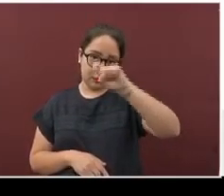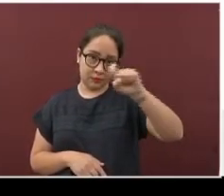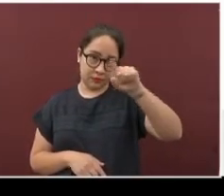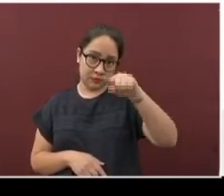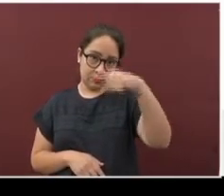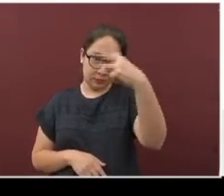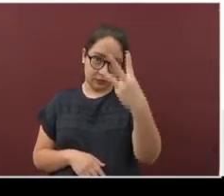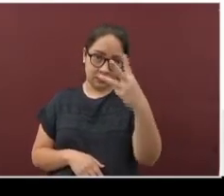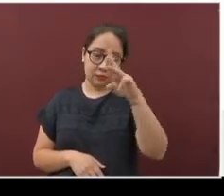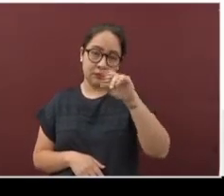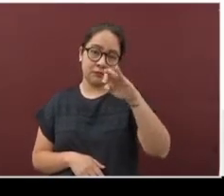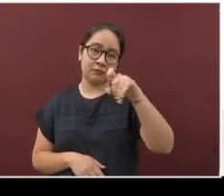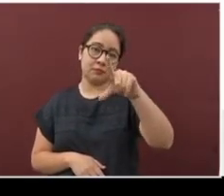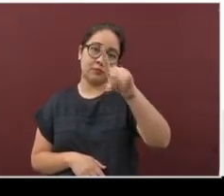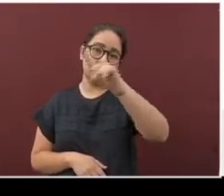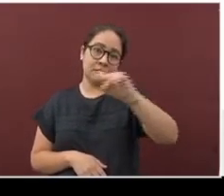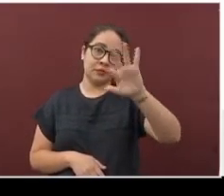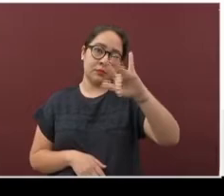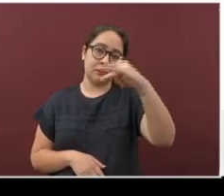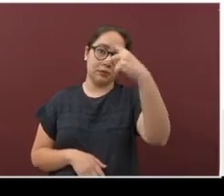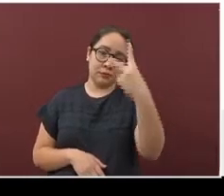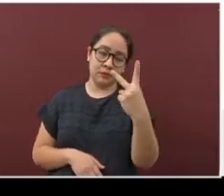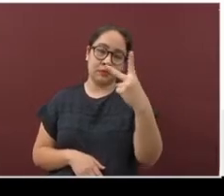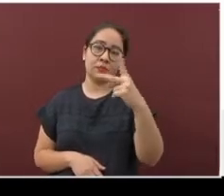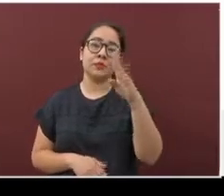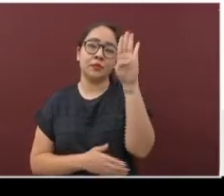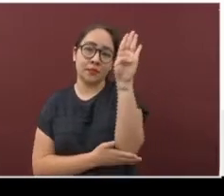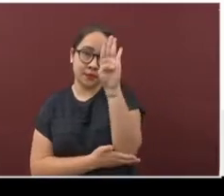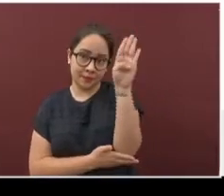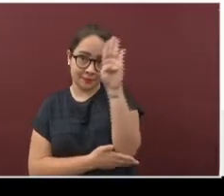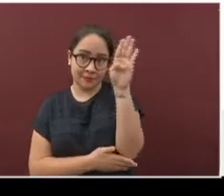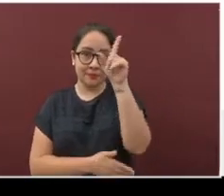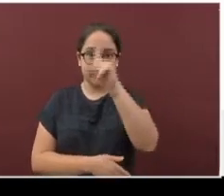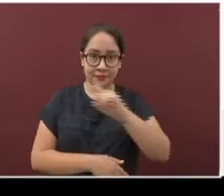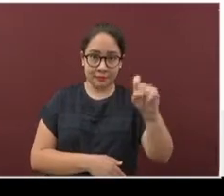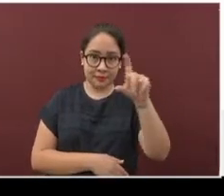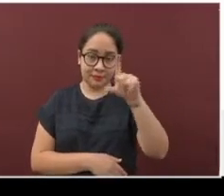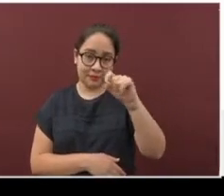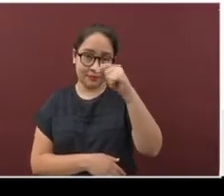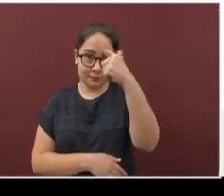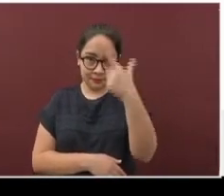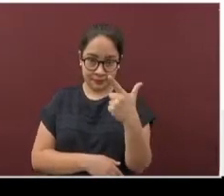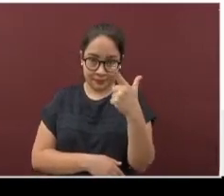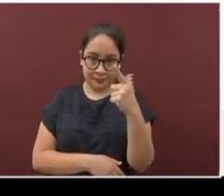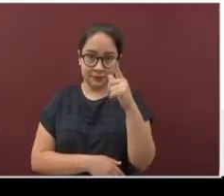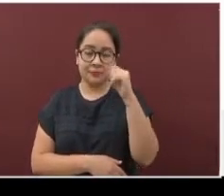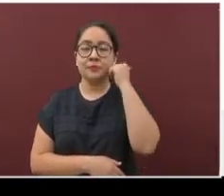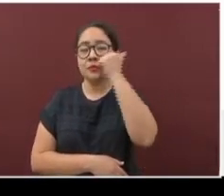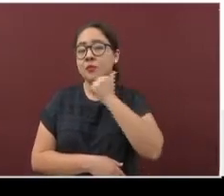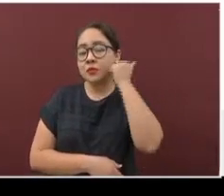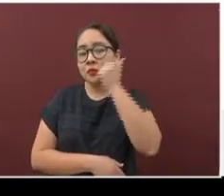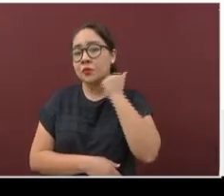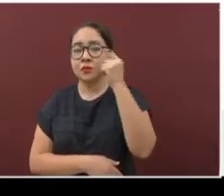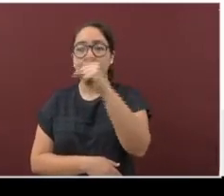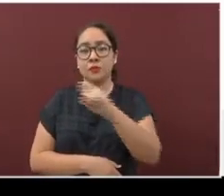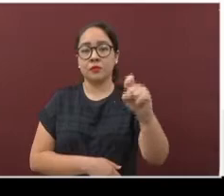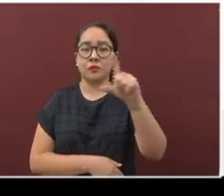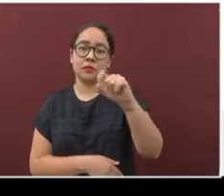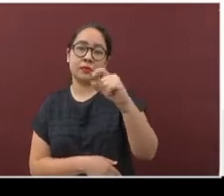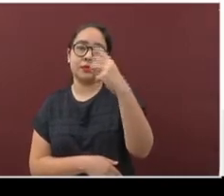Rafael Delgado 152. Banderilla con 127. Actopa 123.